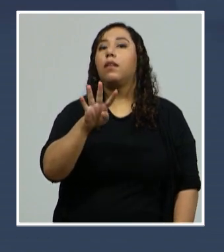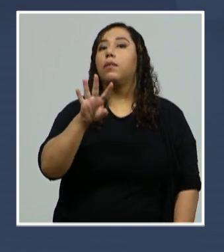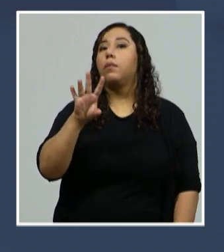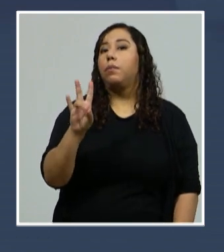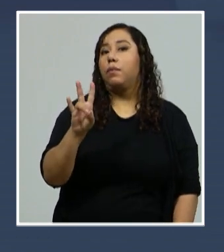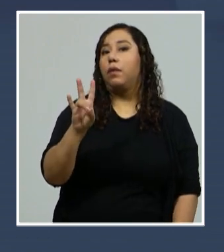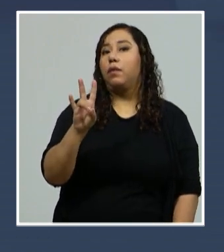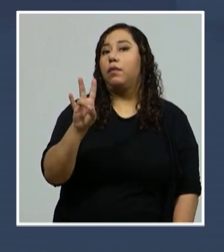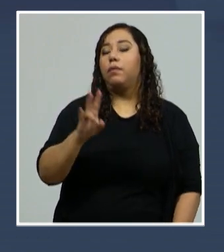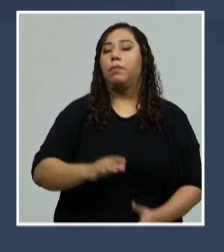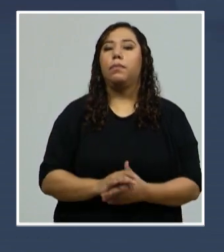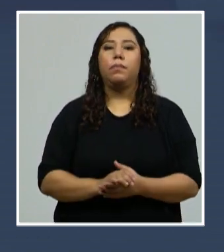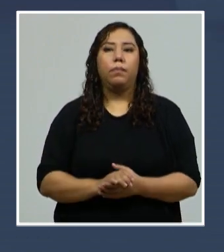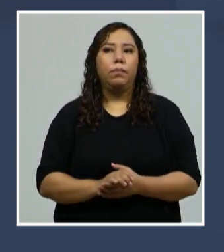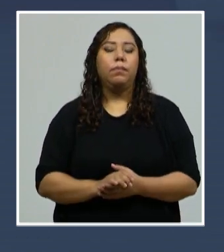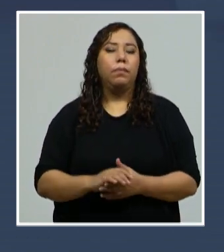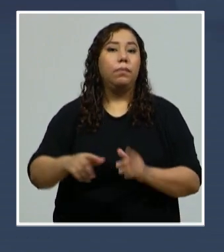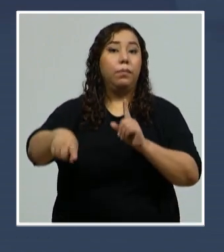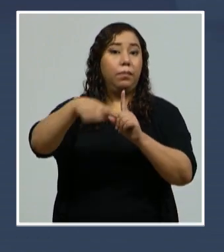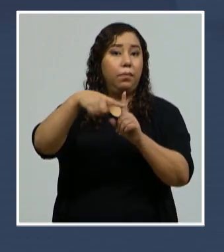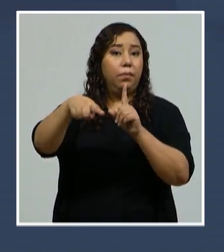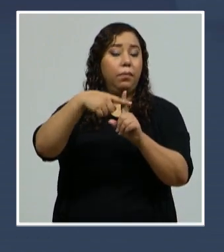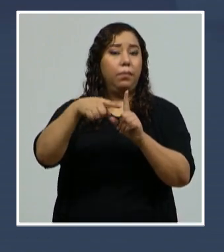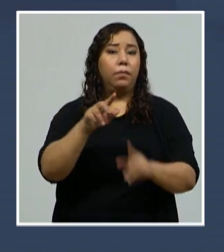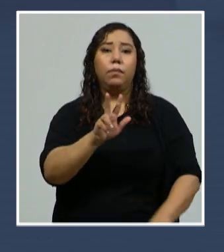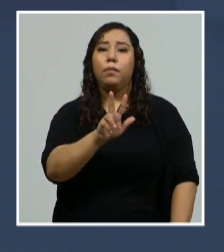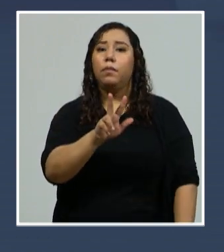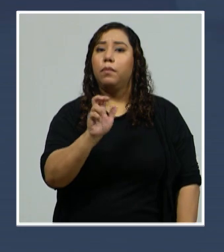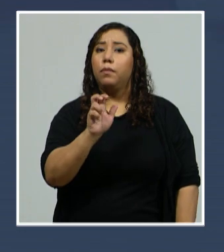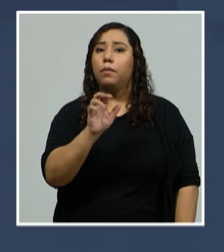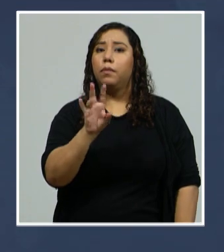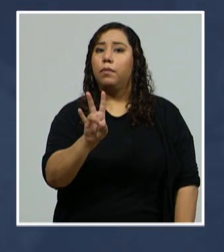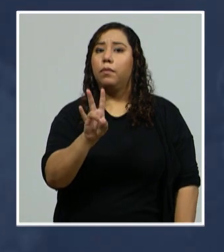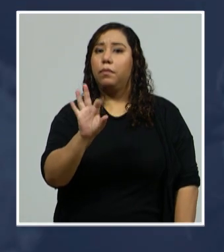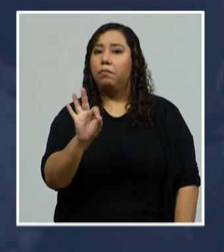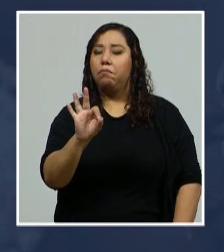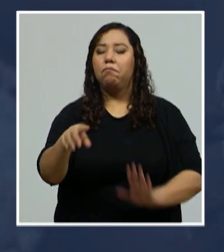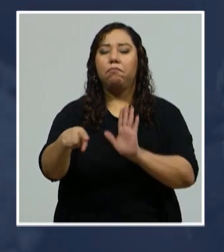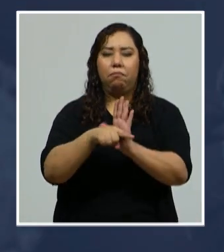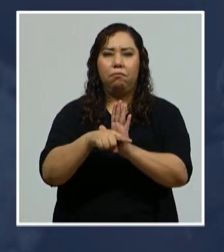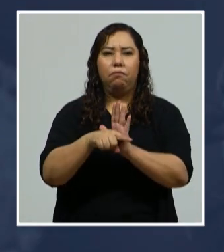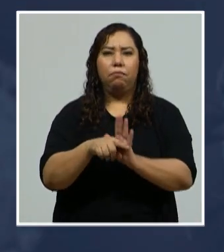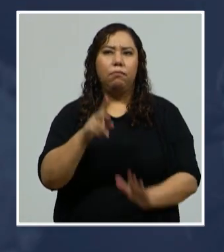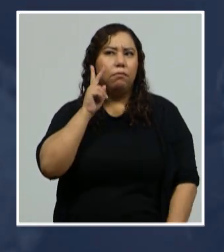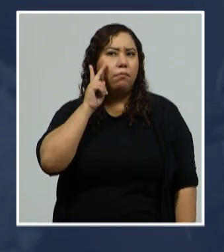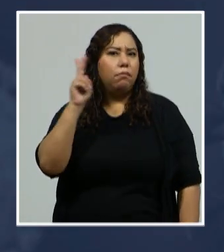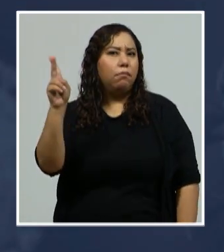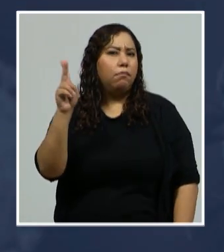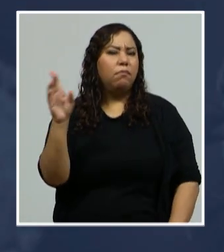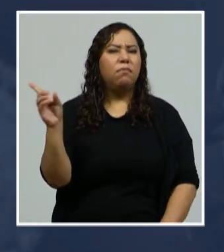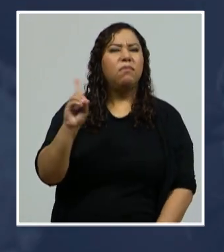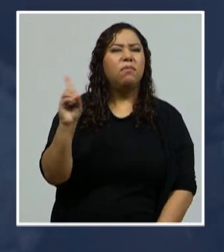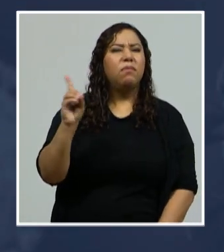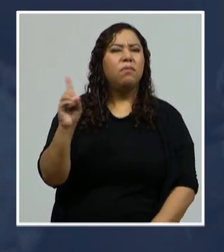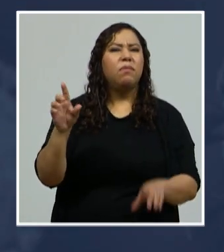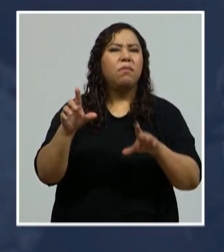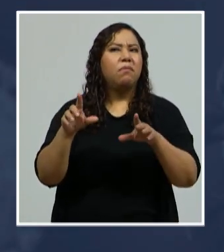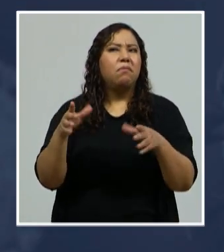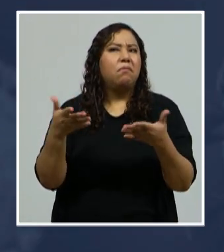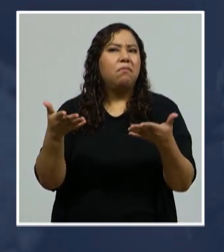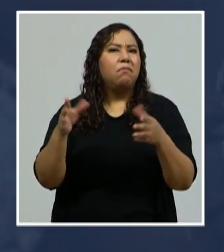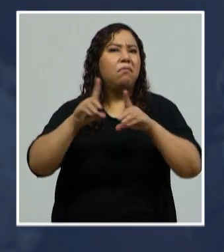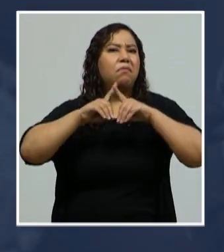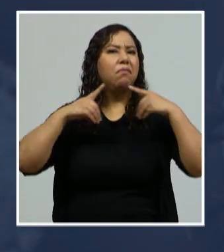647 han resultado positivas, 379 negativas. Veamos de dónde son estos nuevos casos.